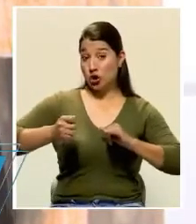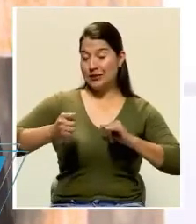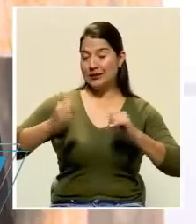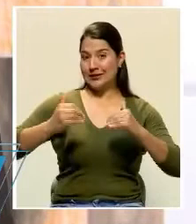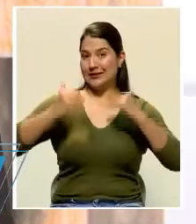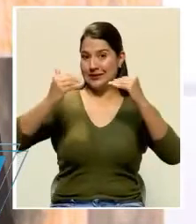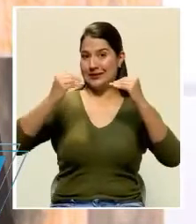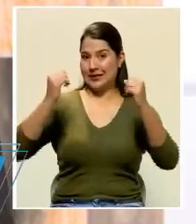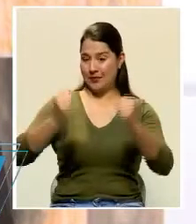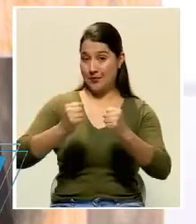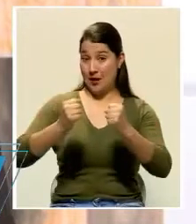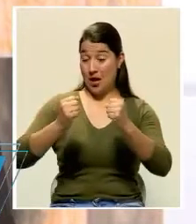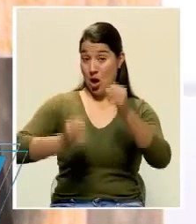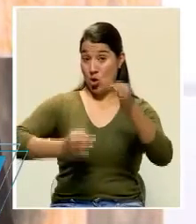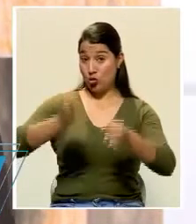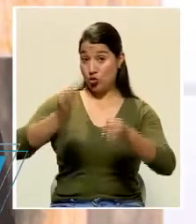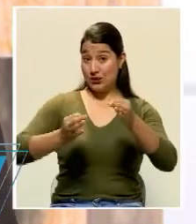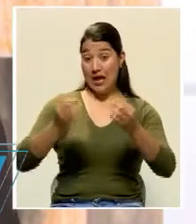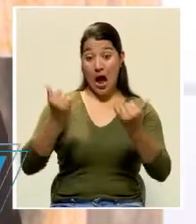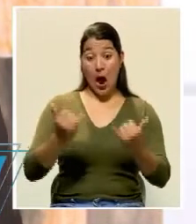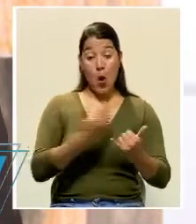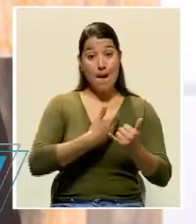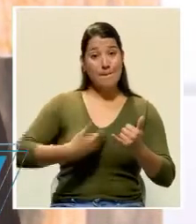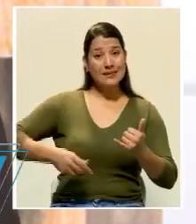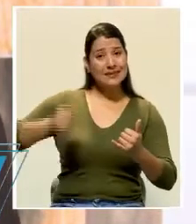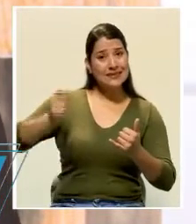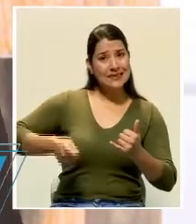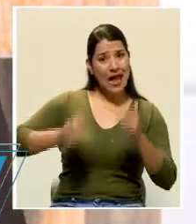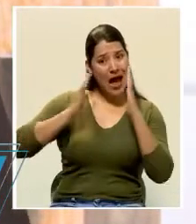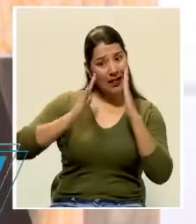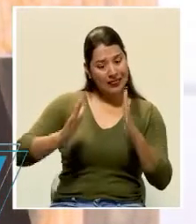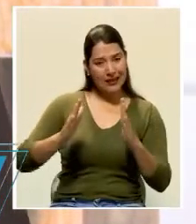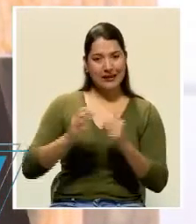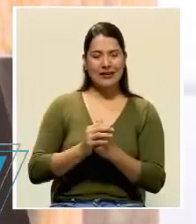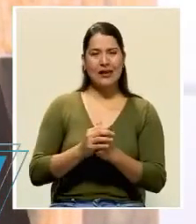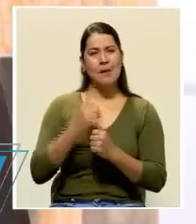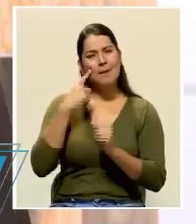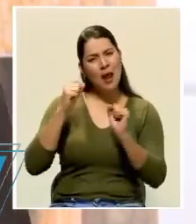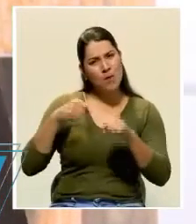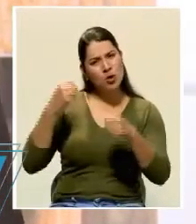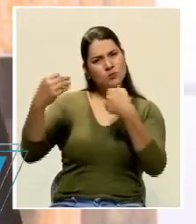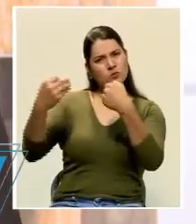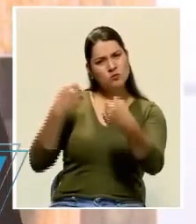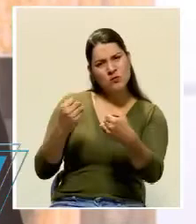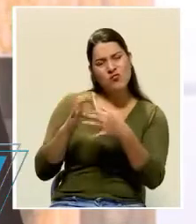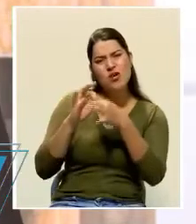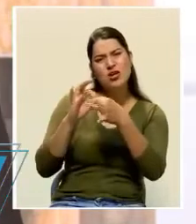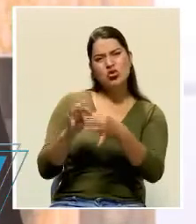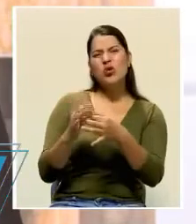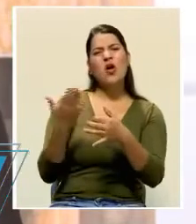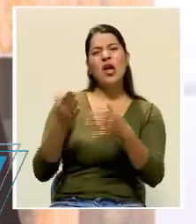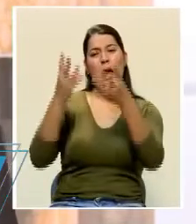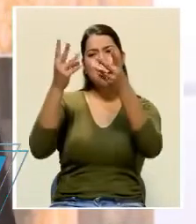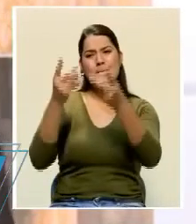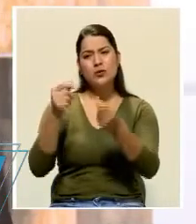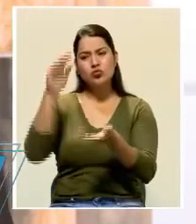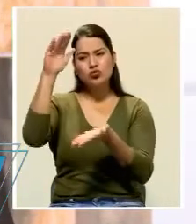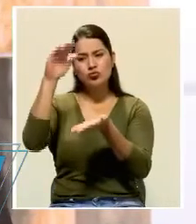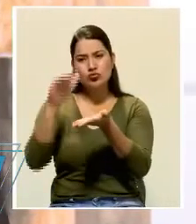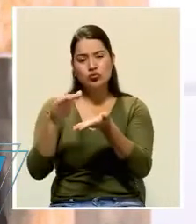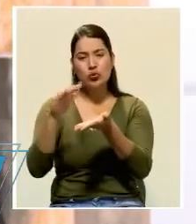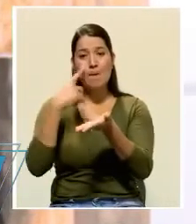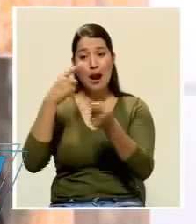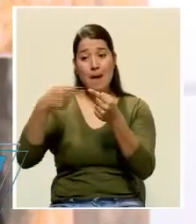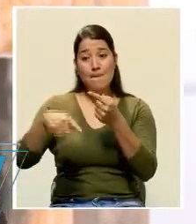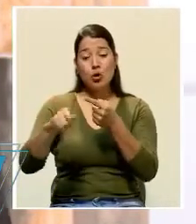el presidente de la Corte nos atiende para explicarnos precisamente sobre este recorte en el presupuesto del Poder Judicial para el